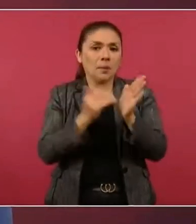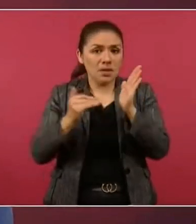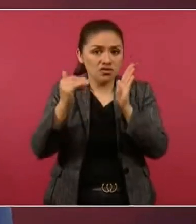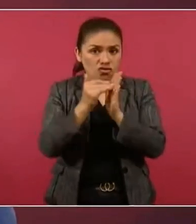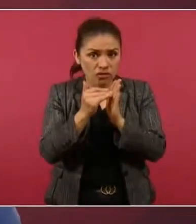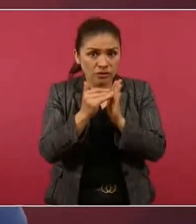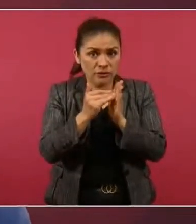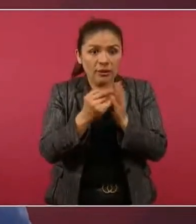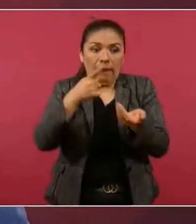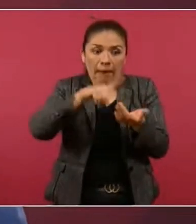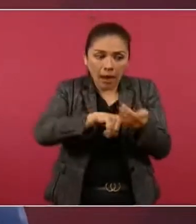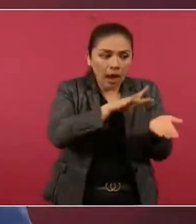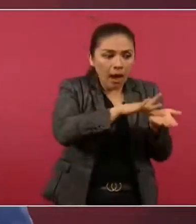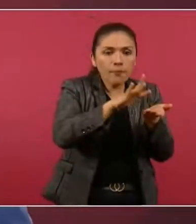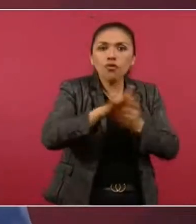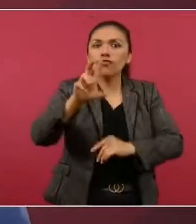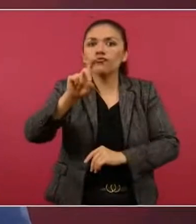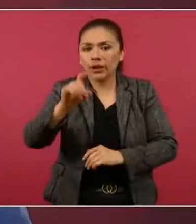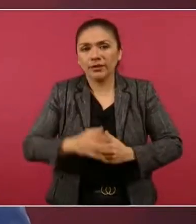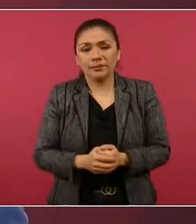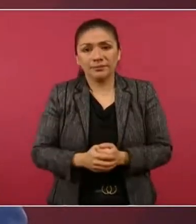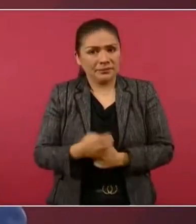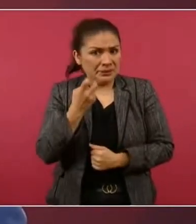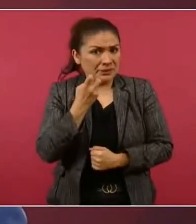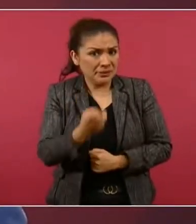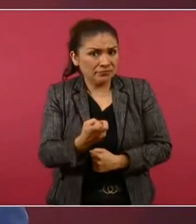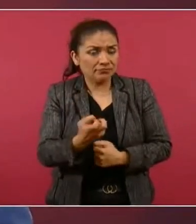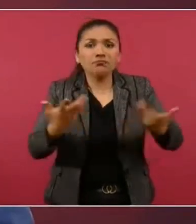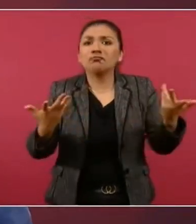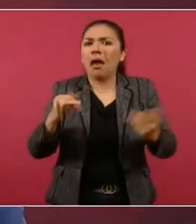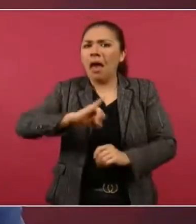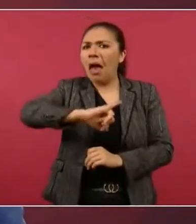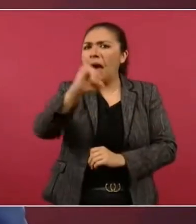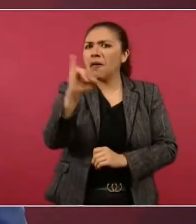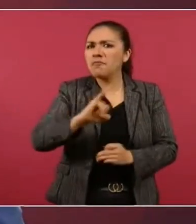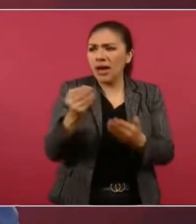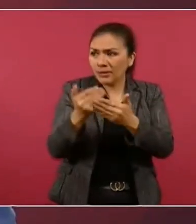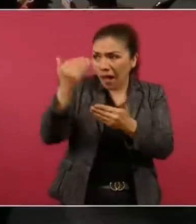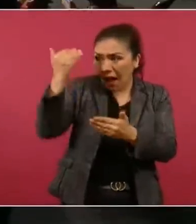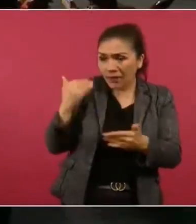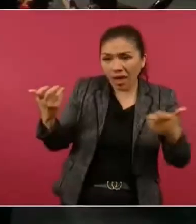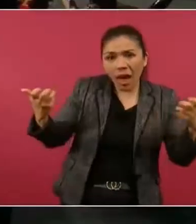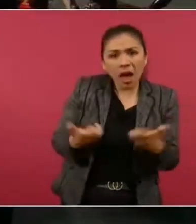Eso nunca se había llevado a cabo.